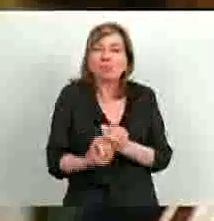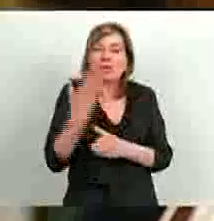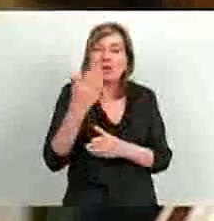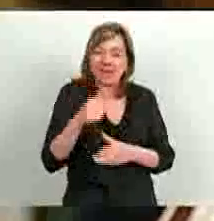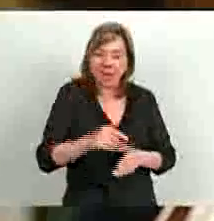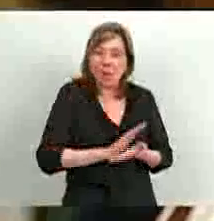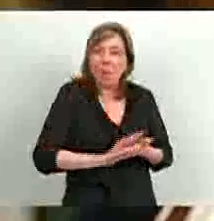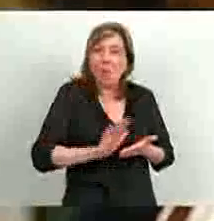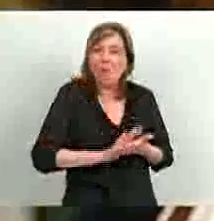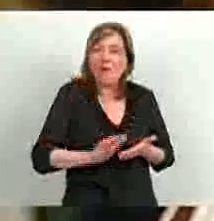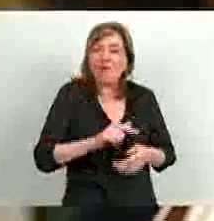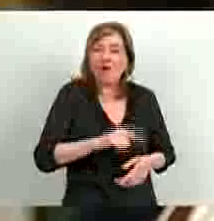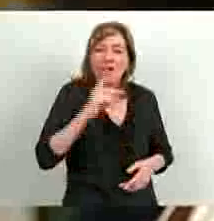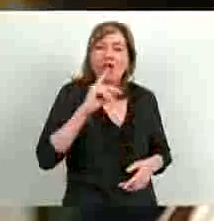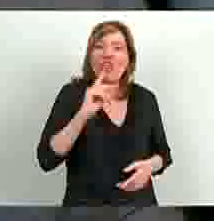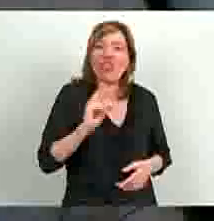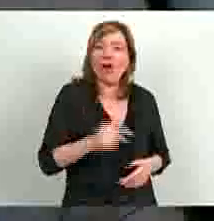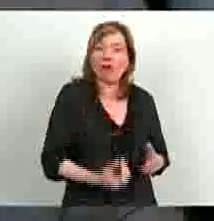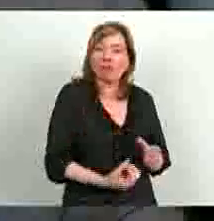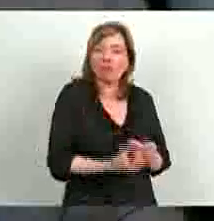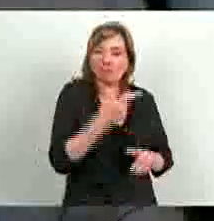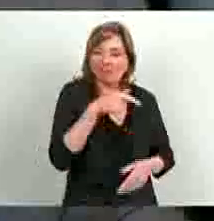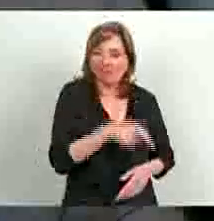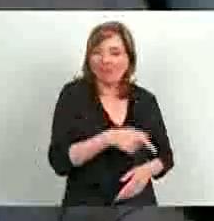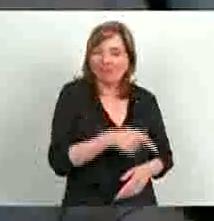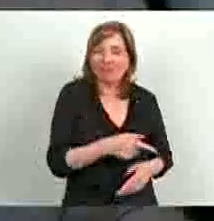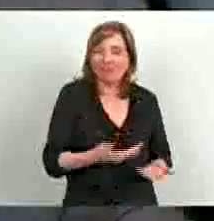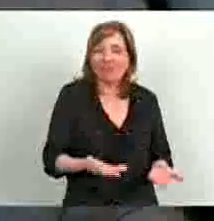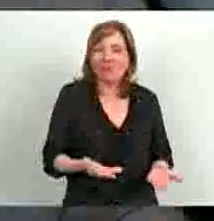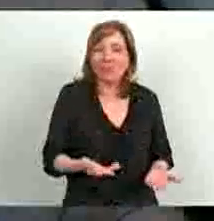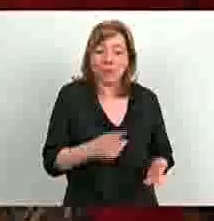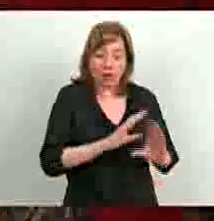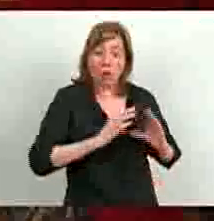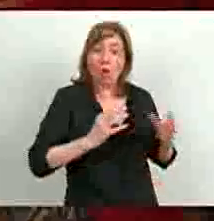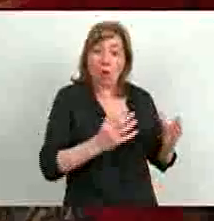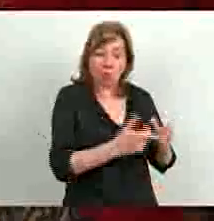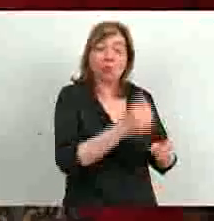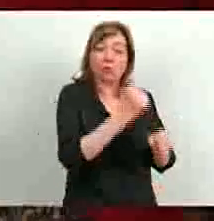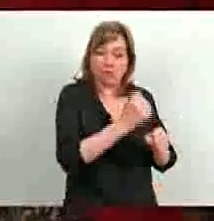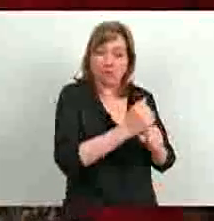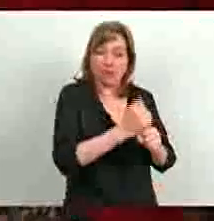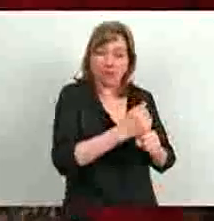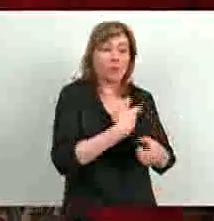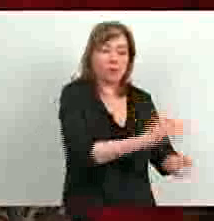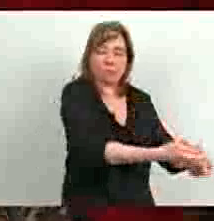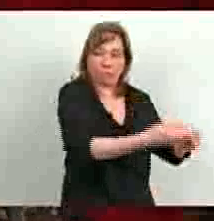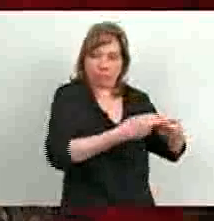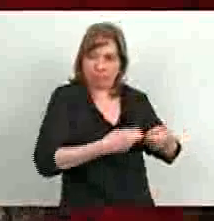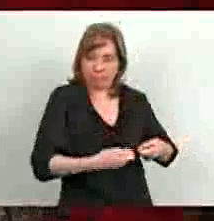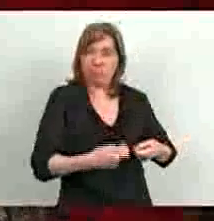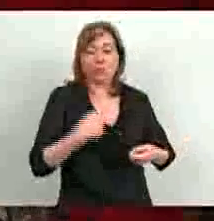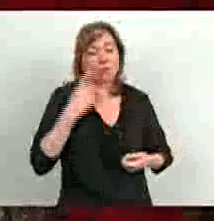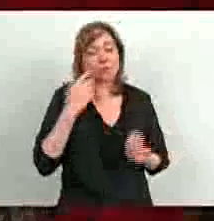mandar aquí, la presentación, la Comisión me la va a efectuar en mi despacho y